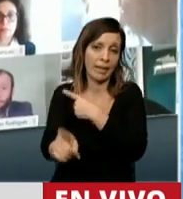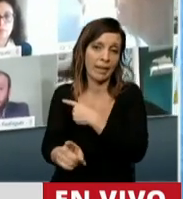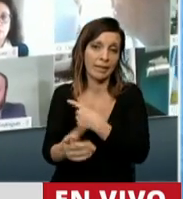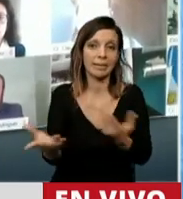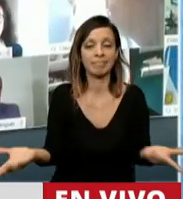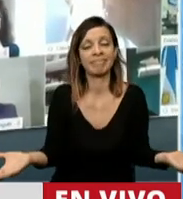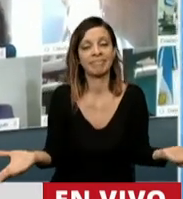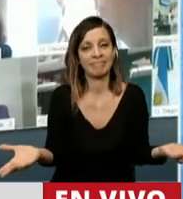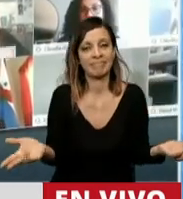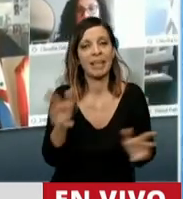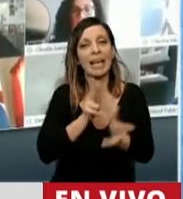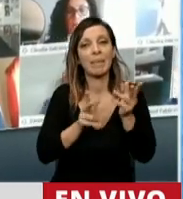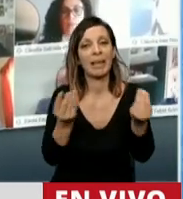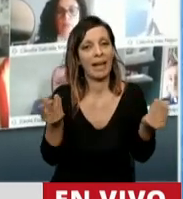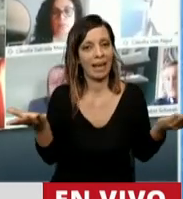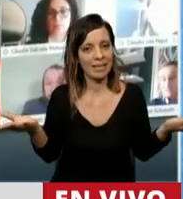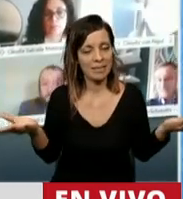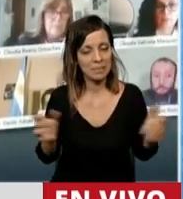diga exactamente que es